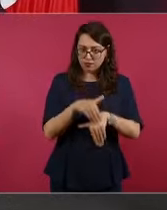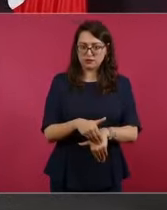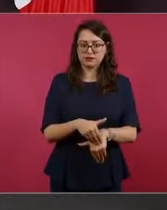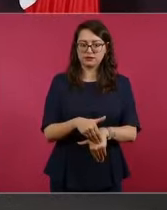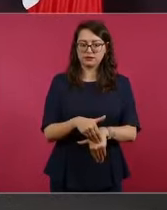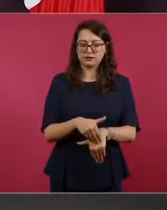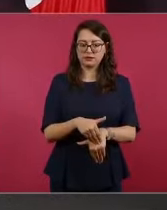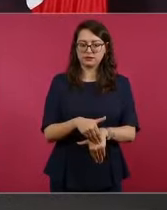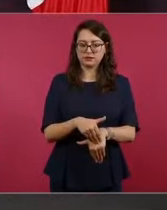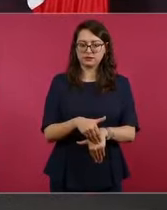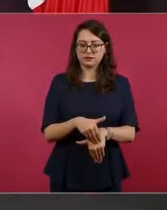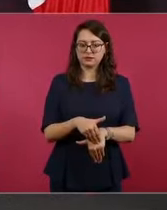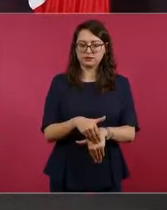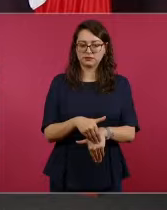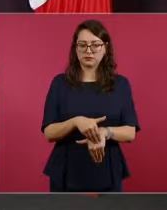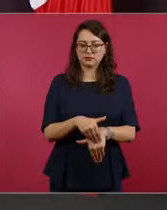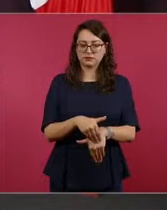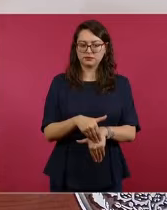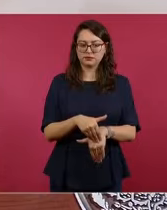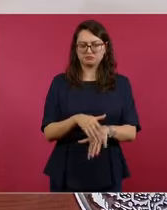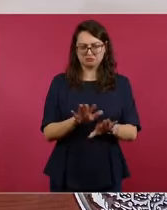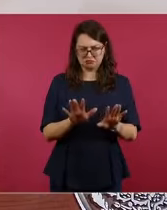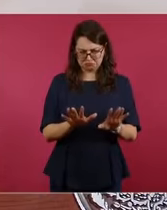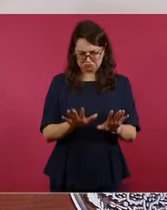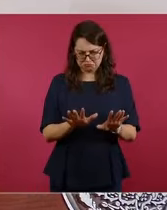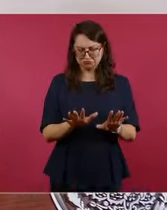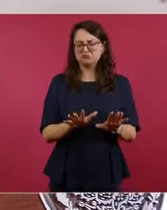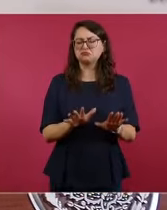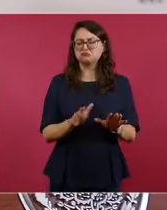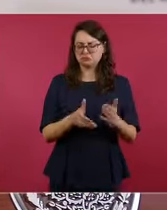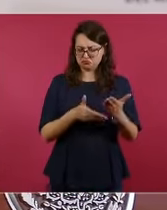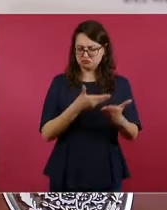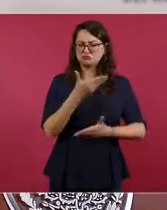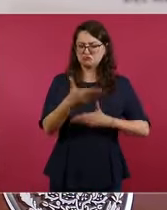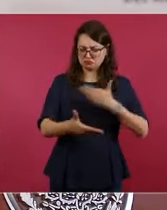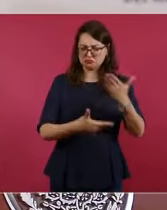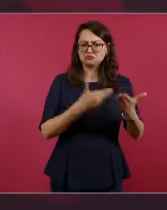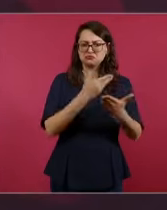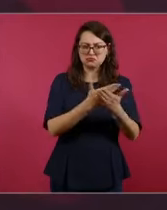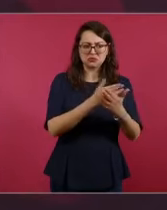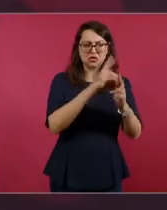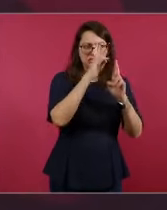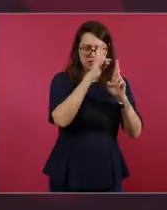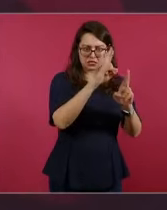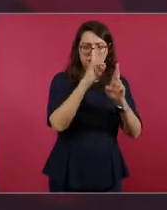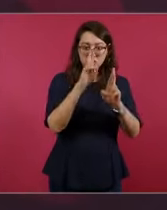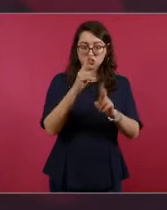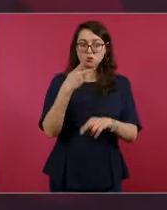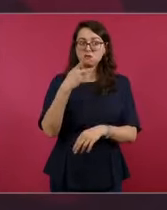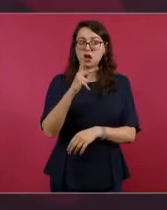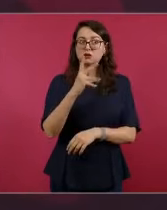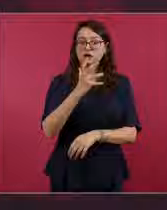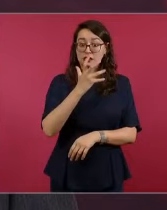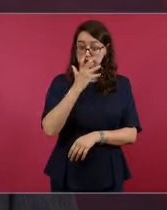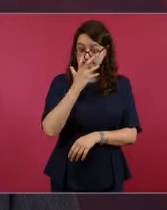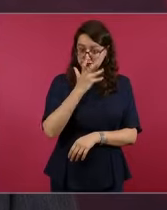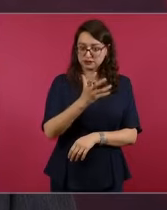respetuosa, pero también enérgica.